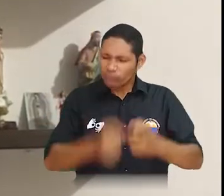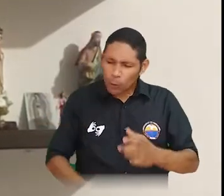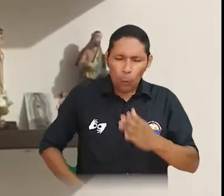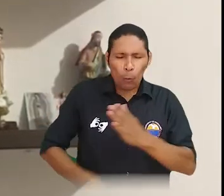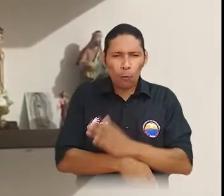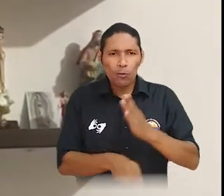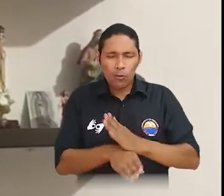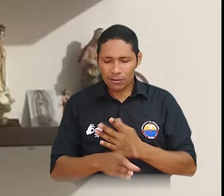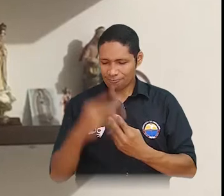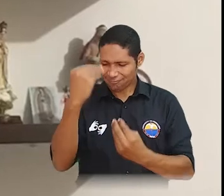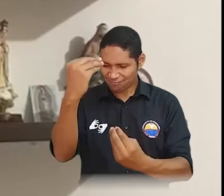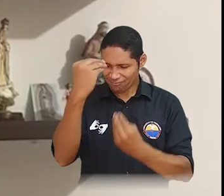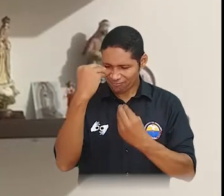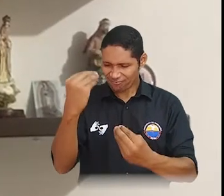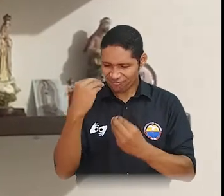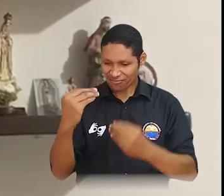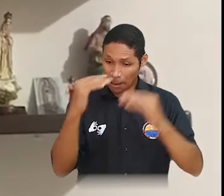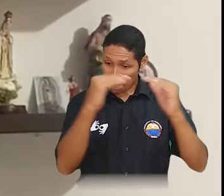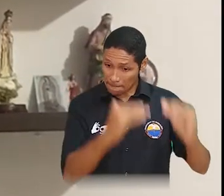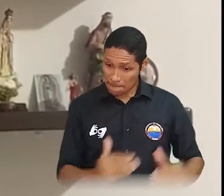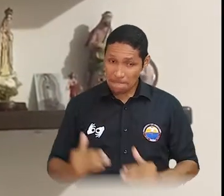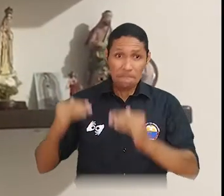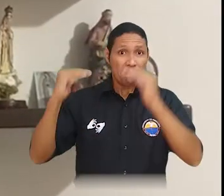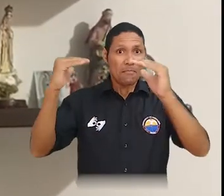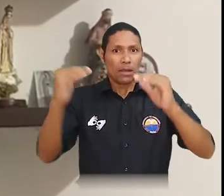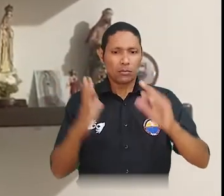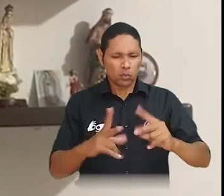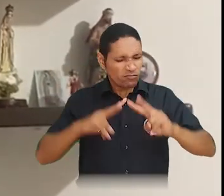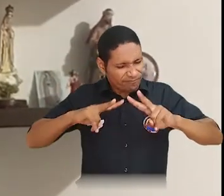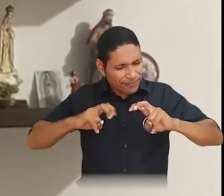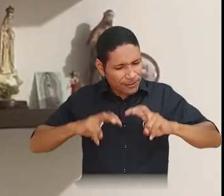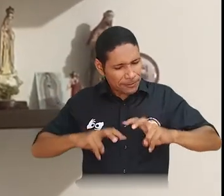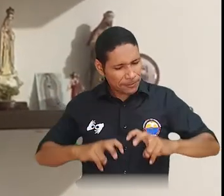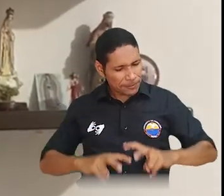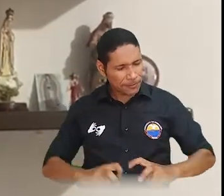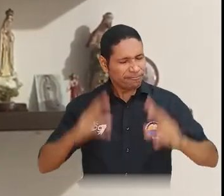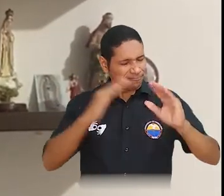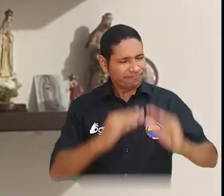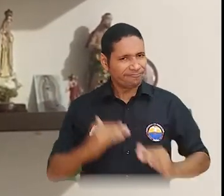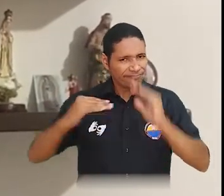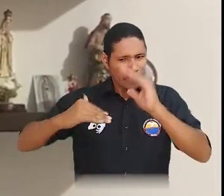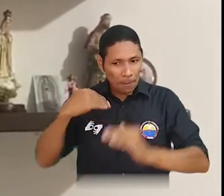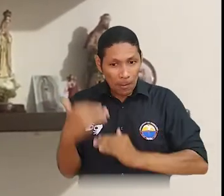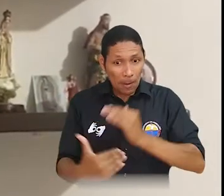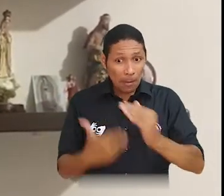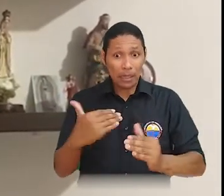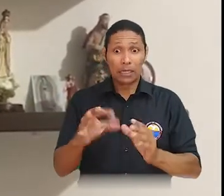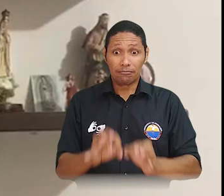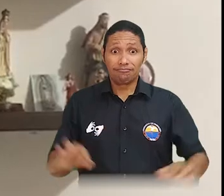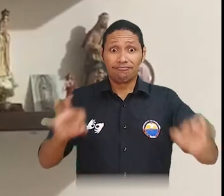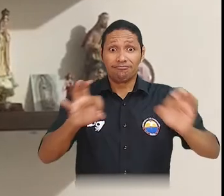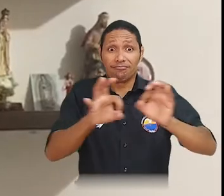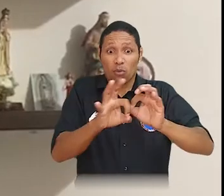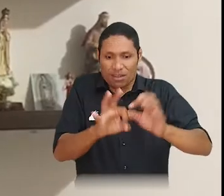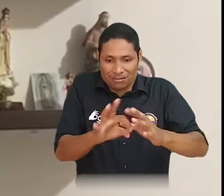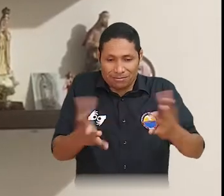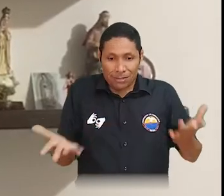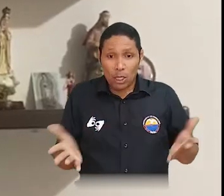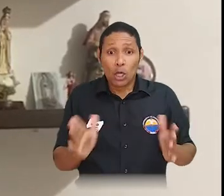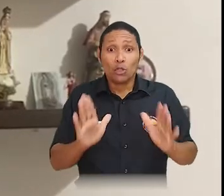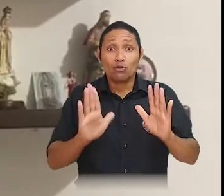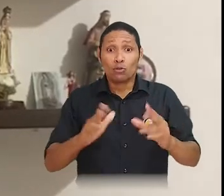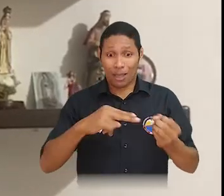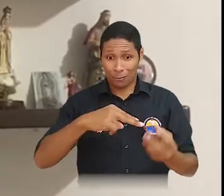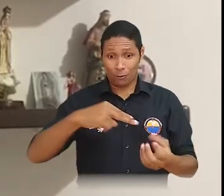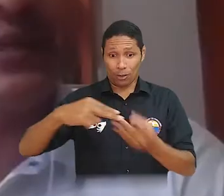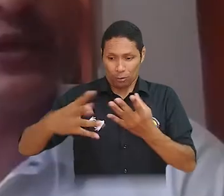continuar con información avanzada en investigación que permite hacer un aporte significativo en el campo